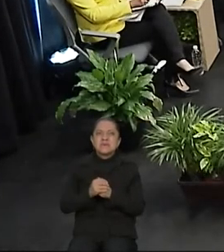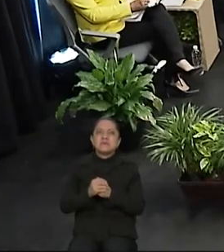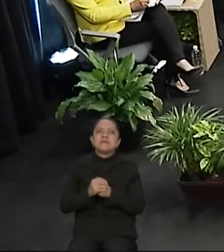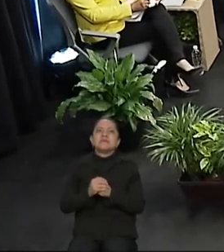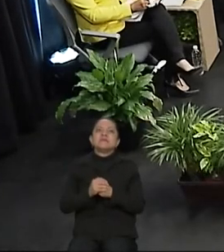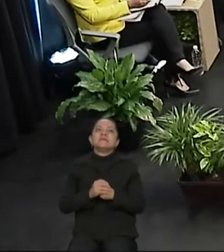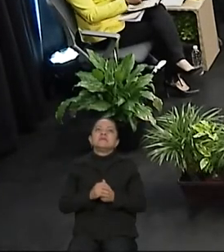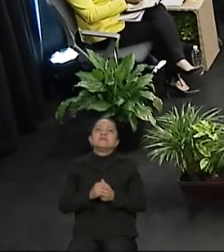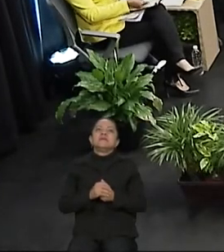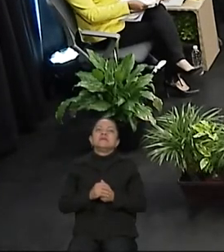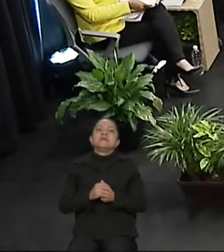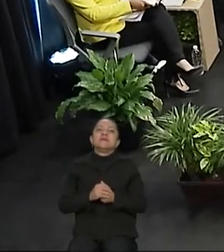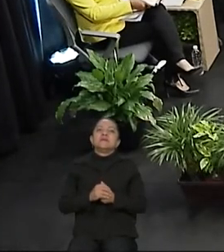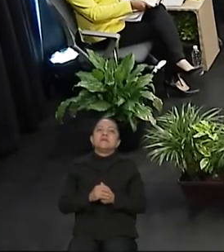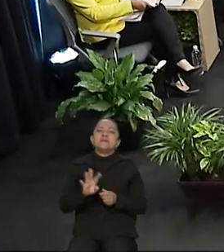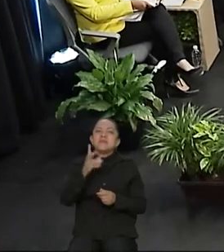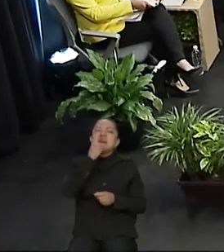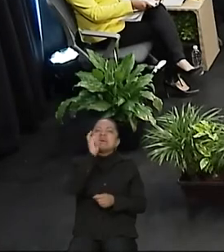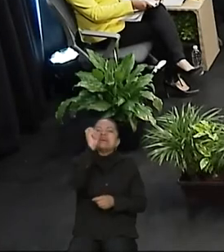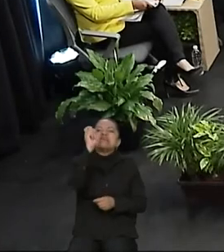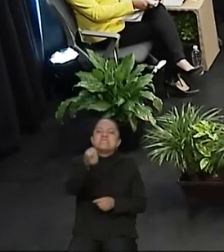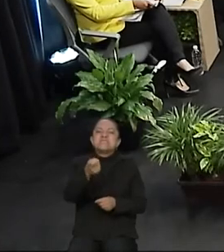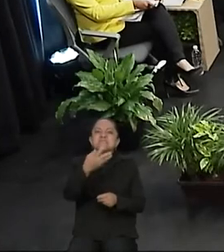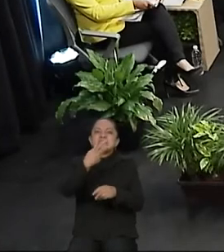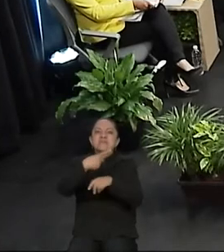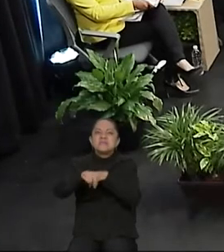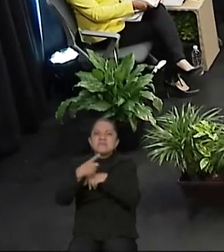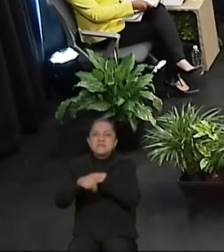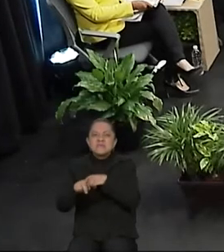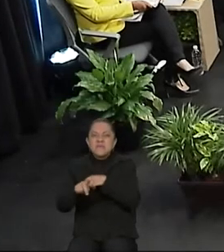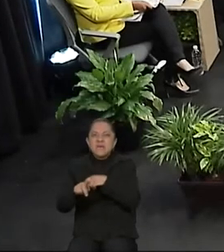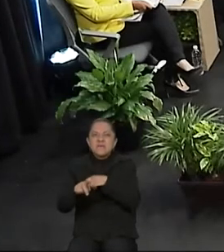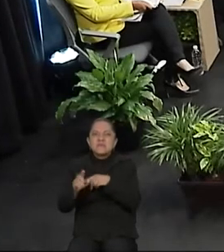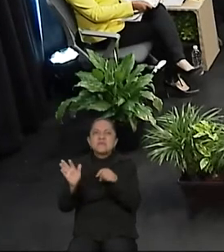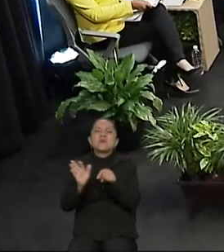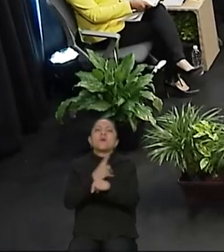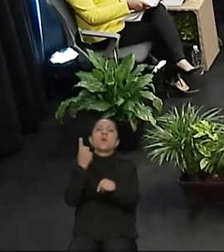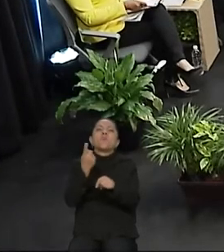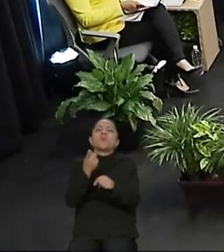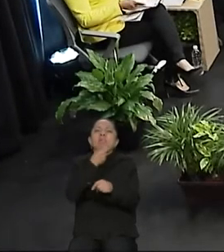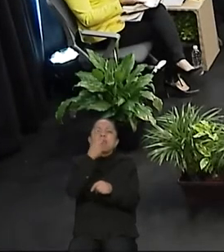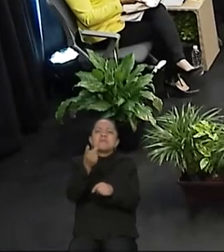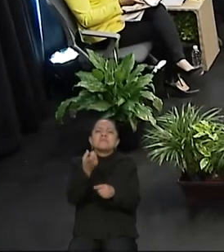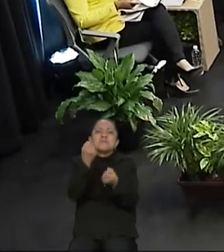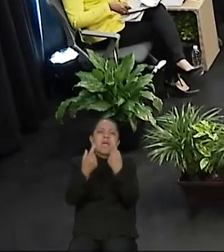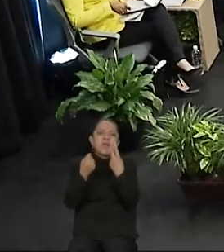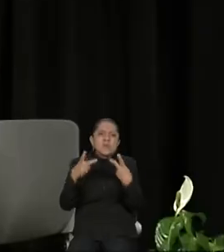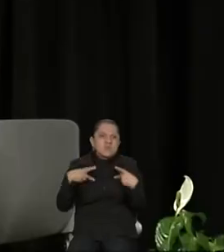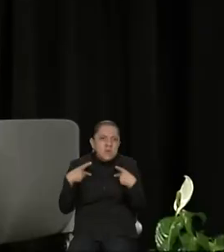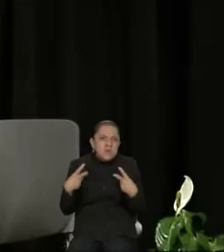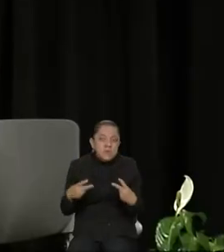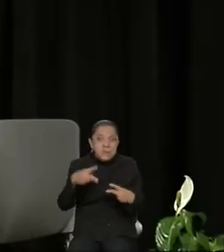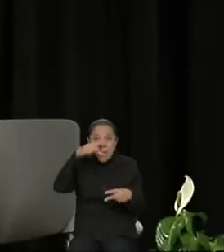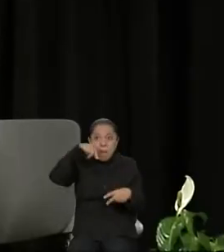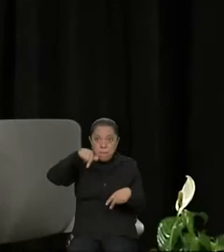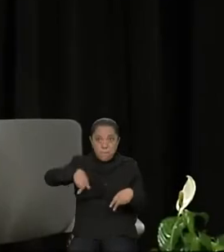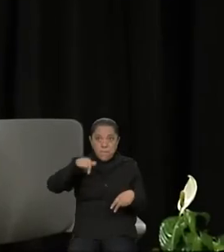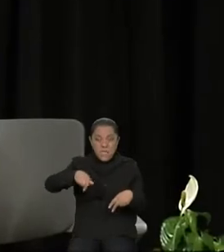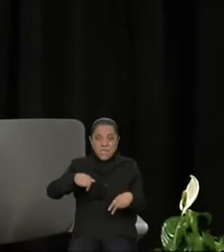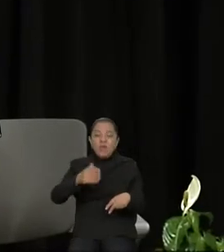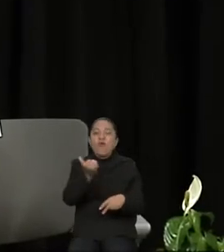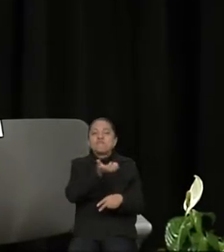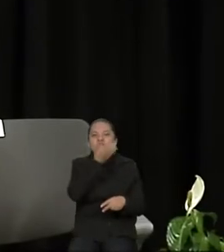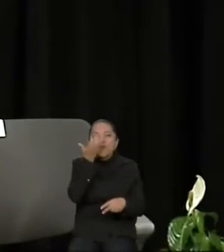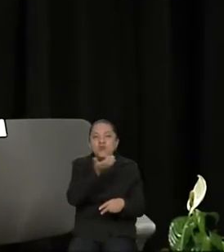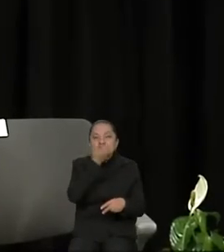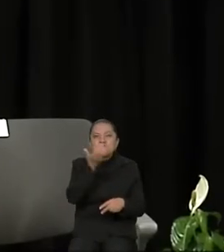Eso evidentemente afecta. Y la afecta es porque nos agarran débiles. México tenía una tradición en materia de